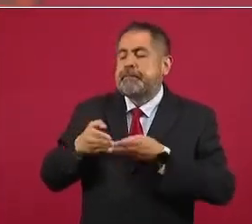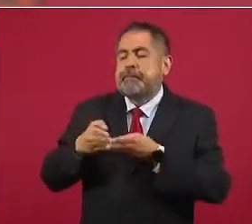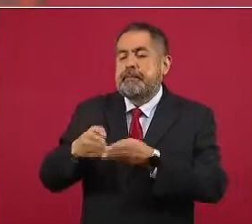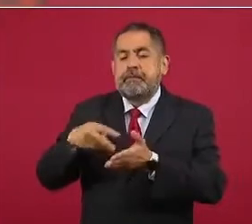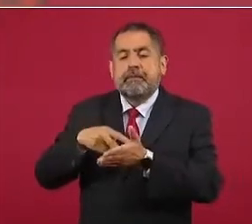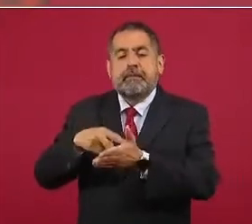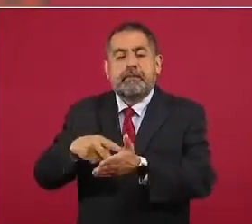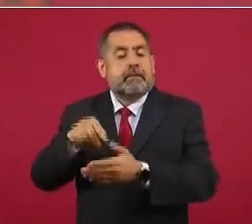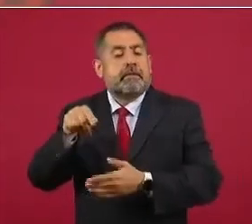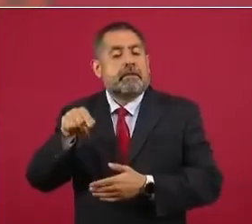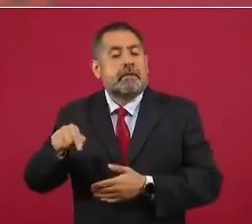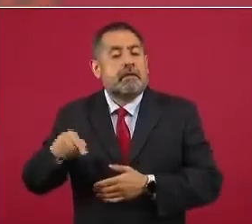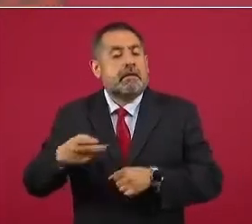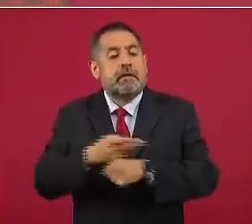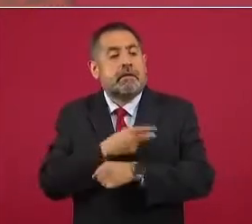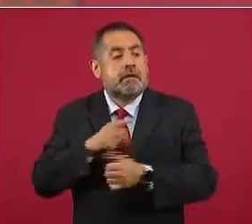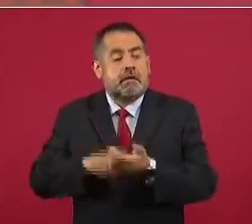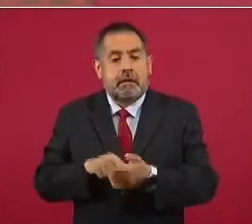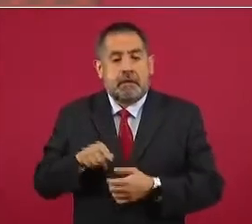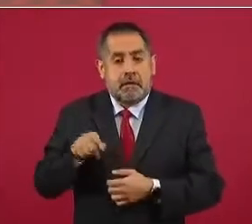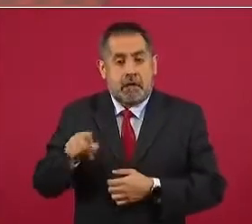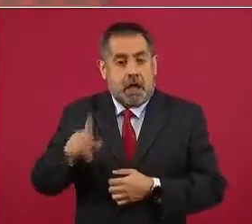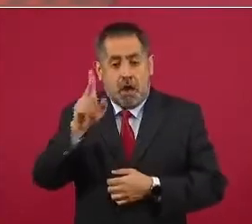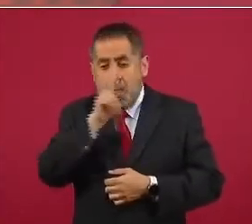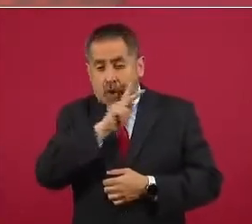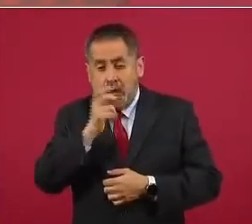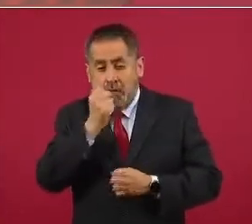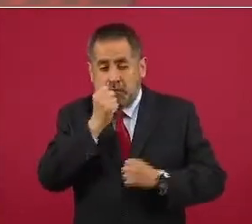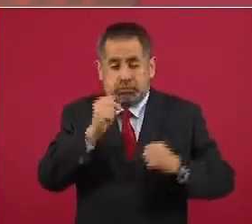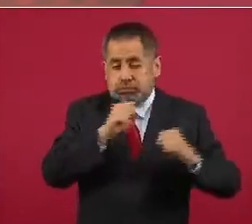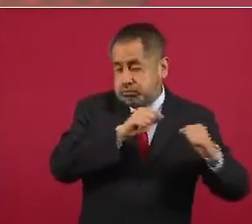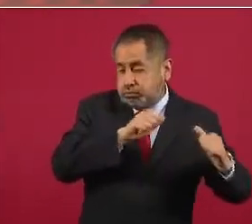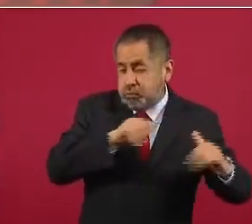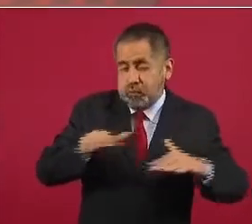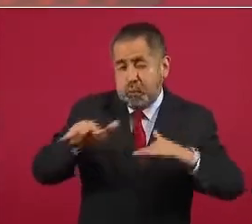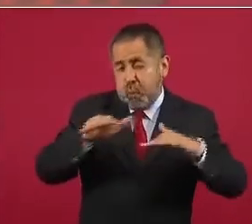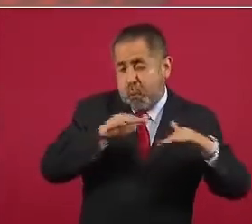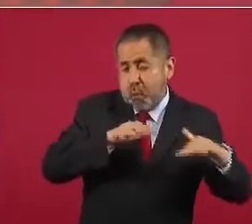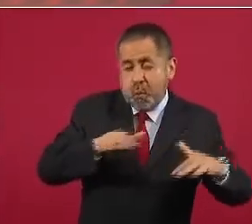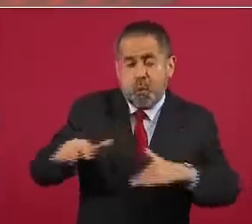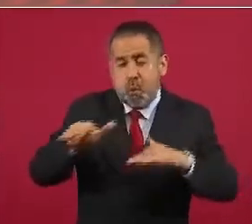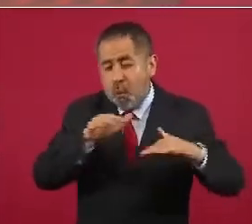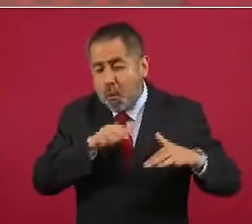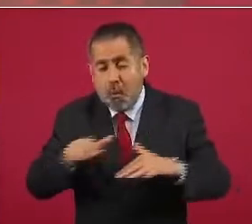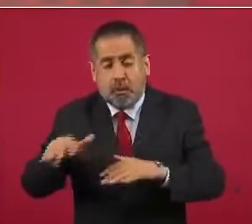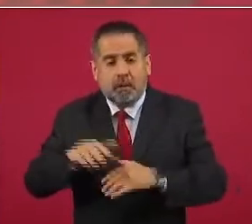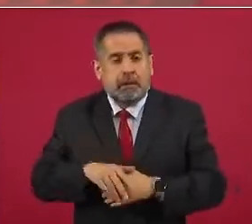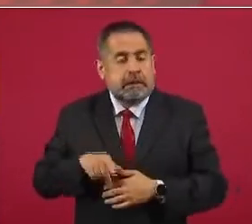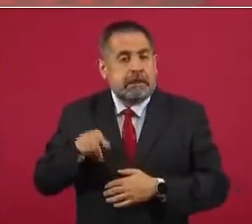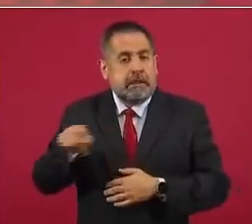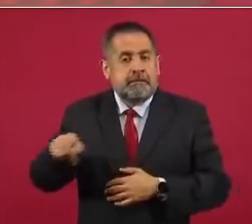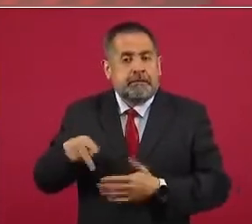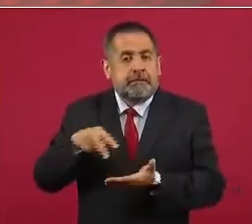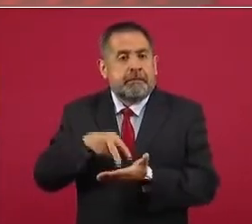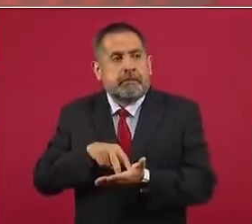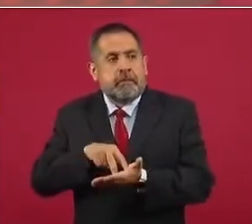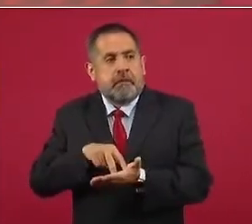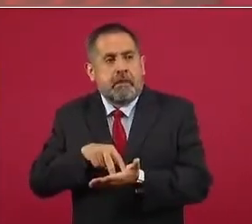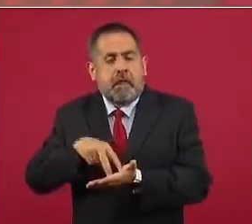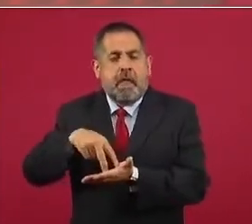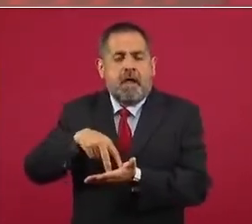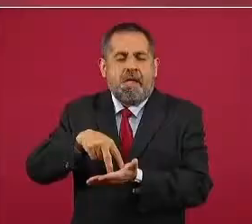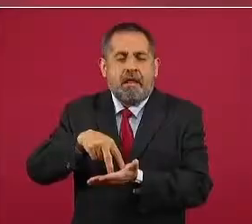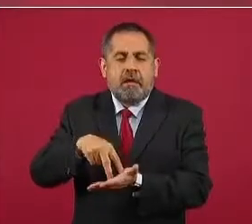Y entonces era tan fuerte el viento que él decidió acostarse